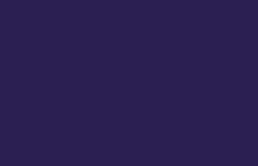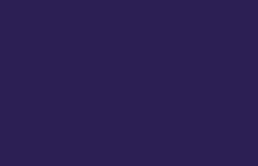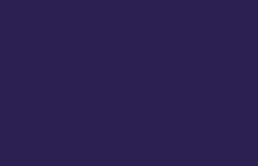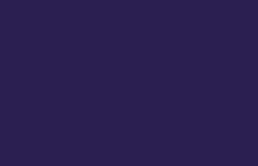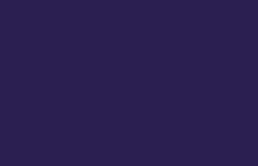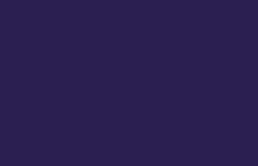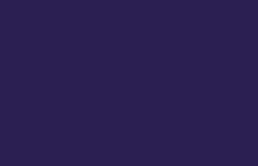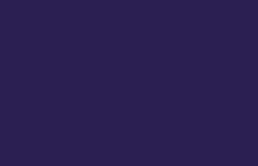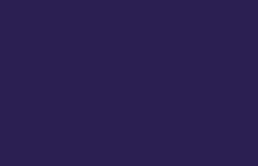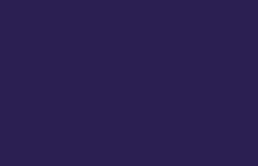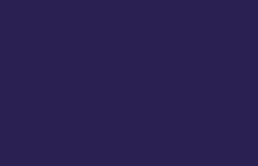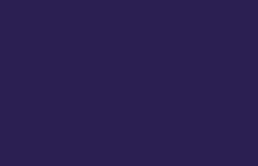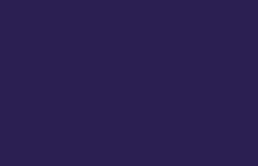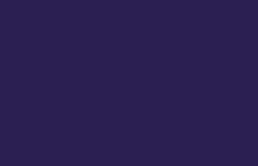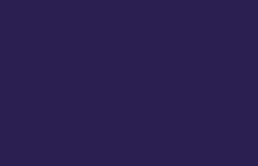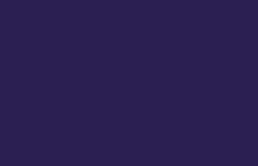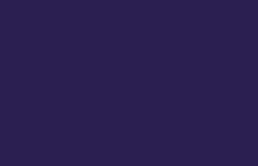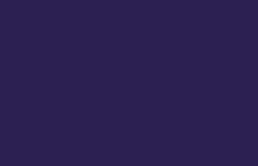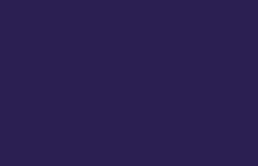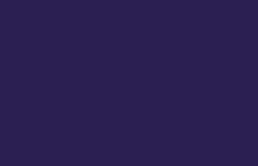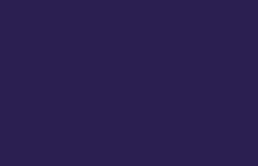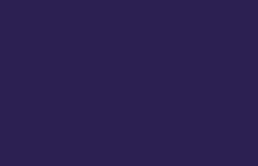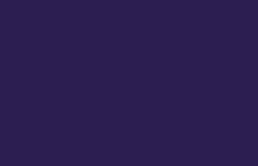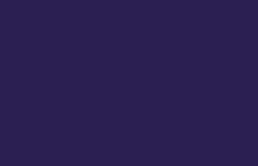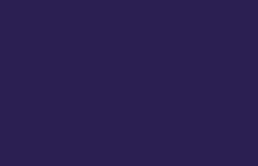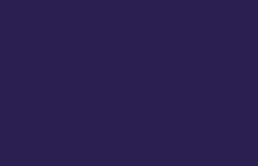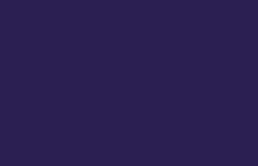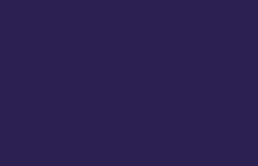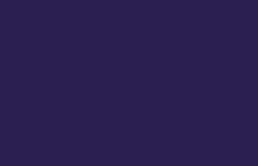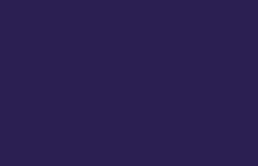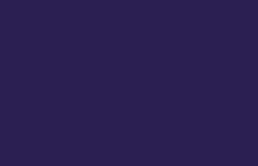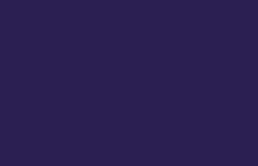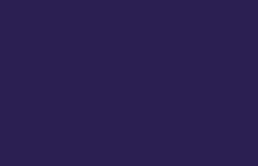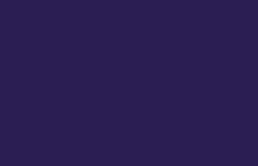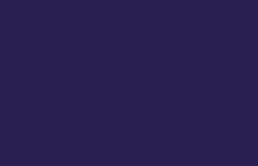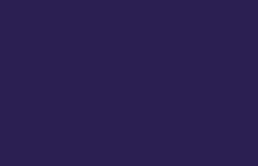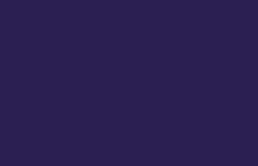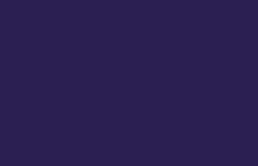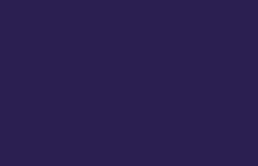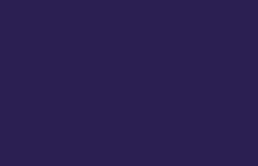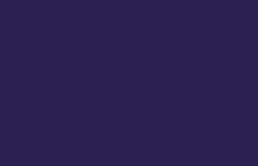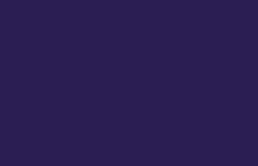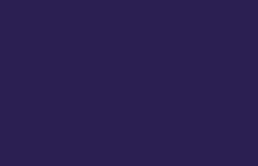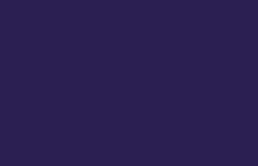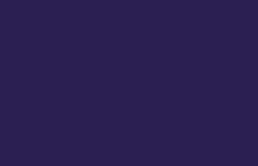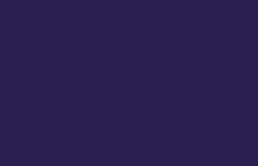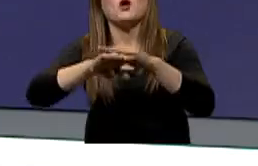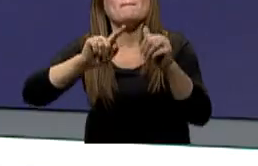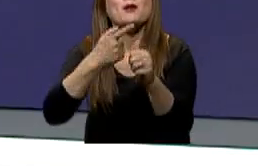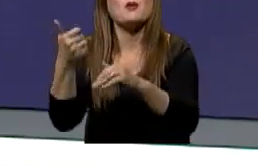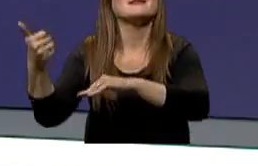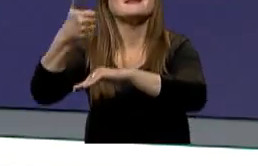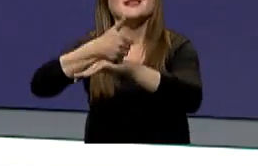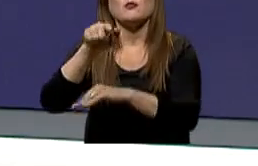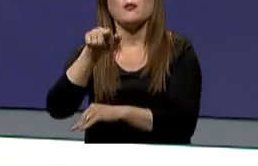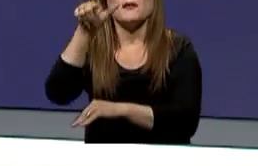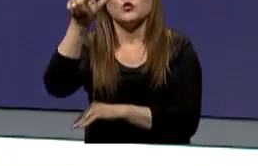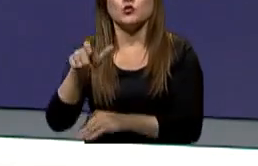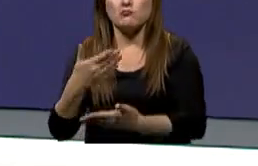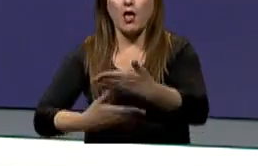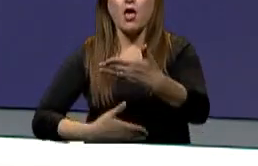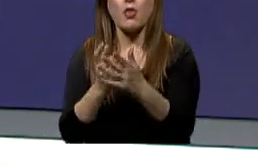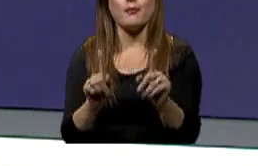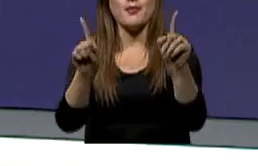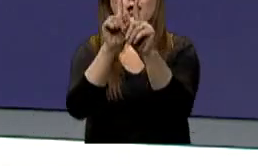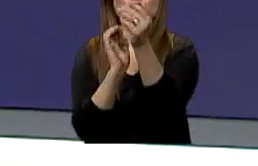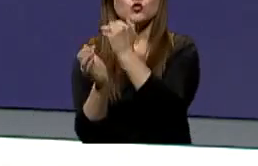los síntomas son presentes en todas las personas. Se pueden superponer para otras patologías. Se basa principalmente en la historia clínica de un paciente y